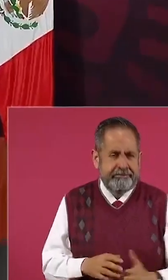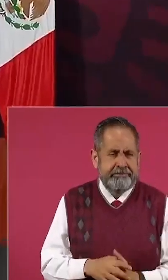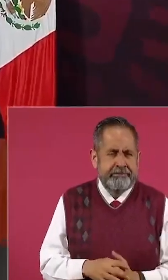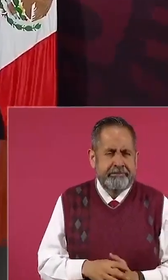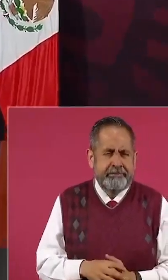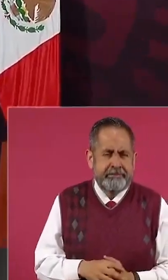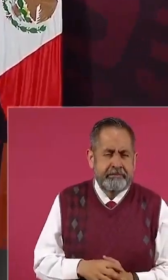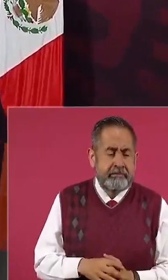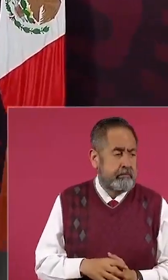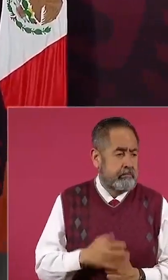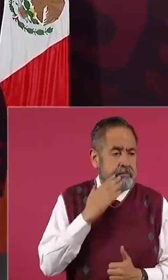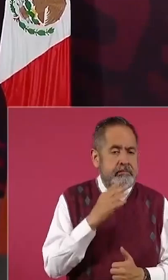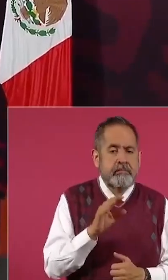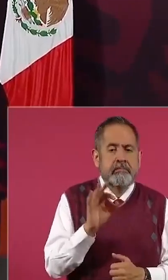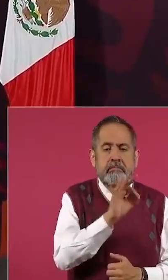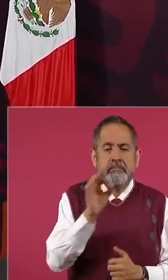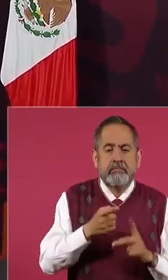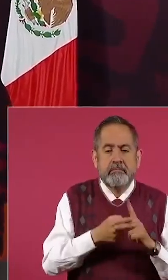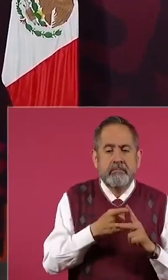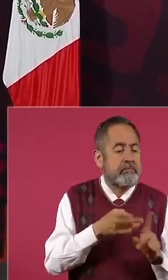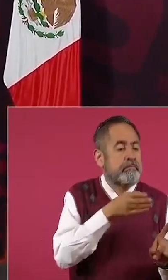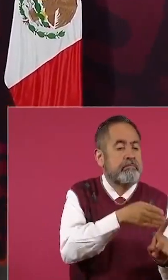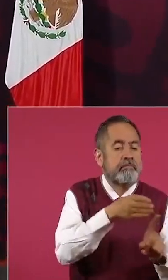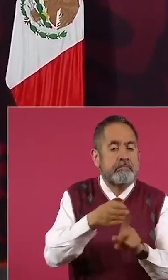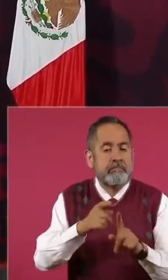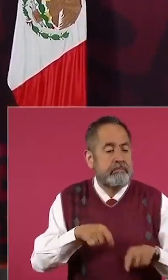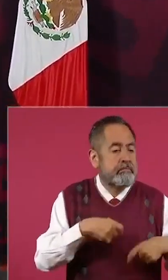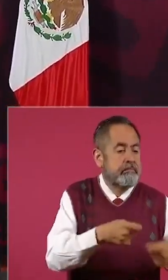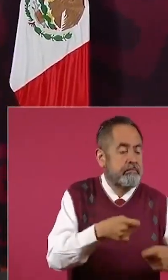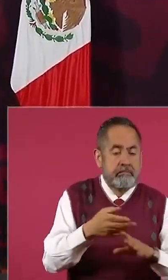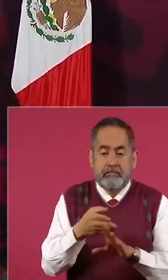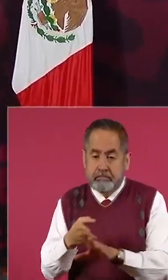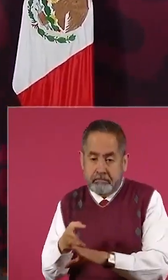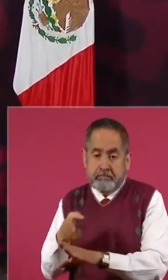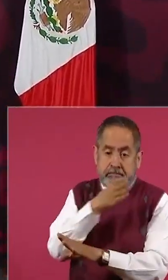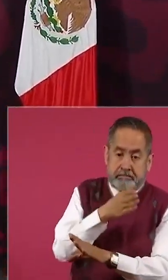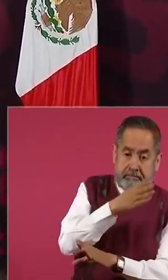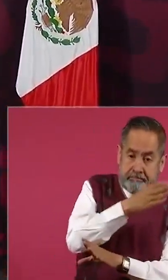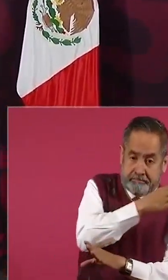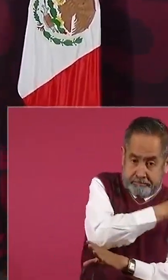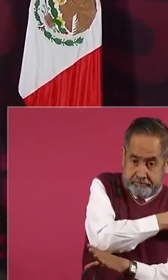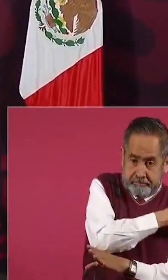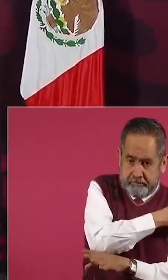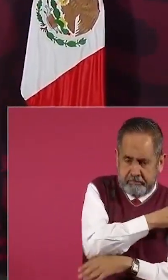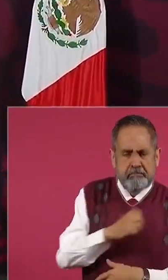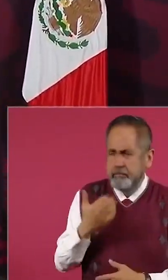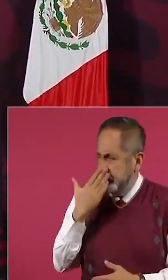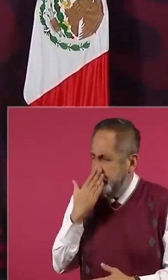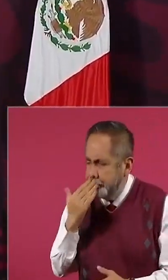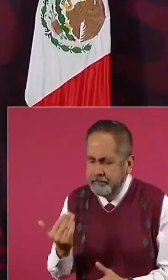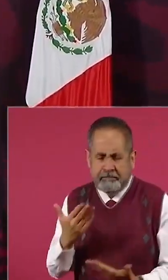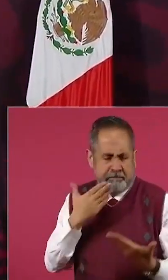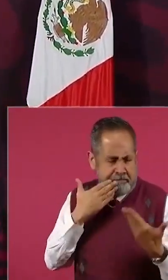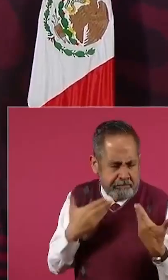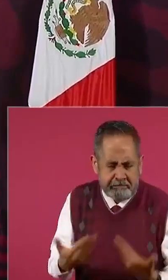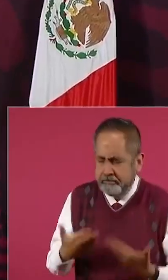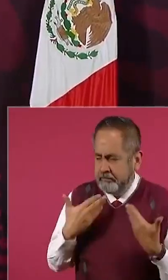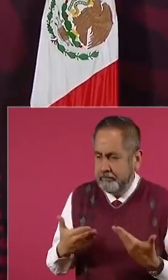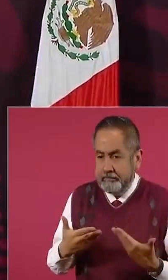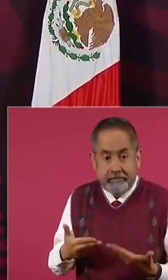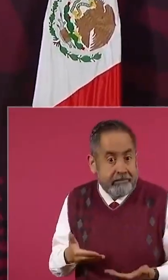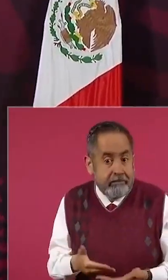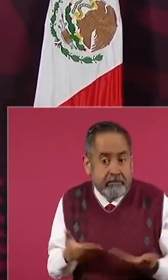plurinominales en elecciones anteriores y ahora cambió.